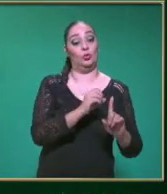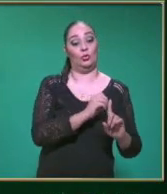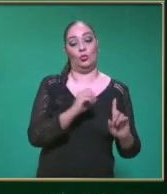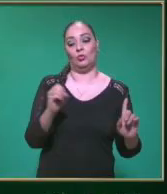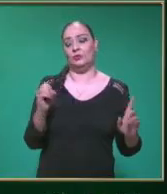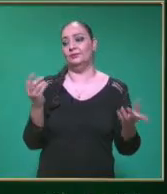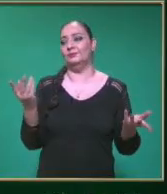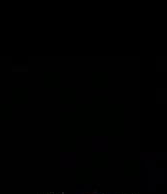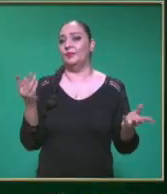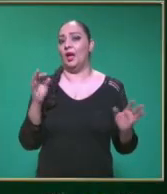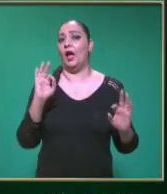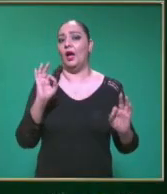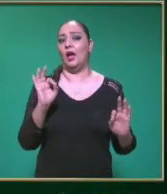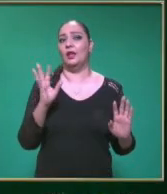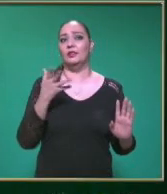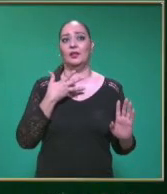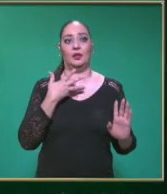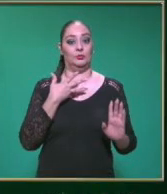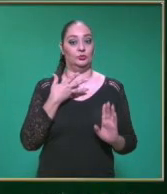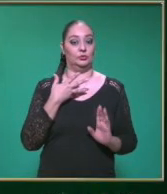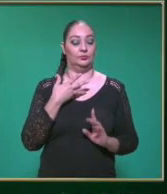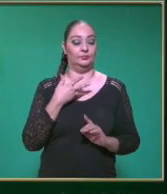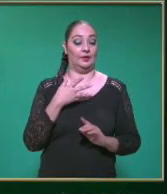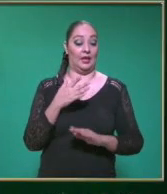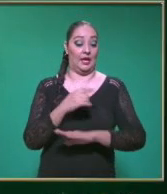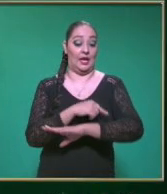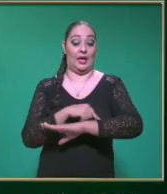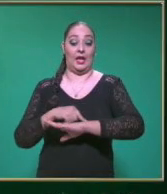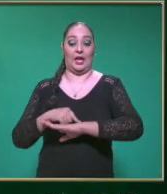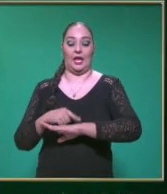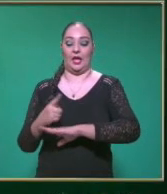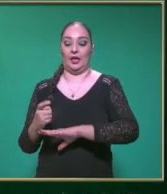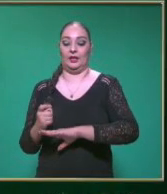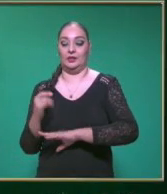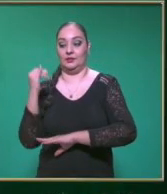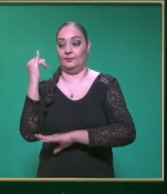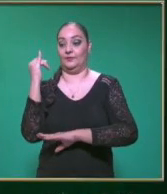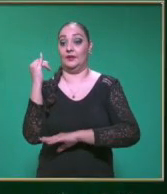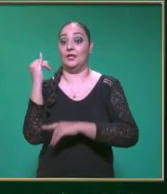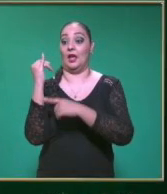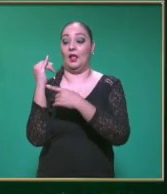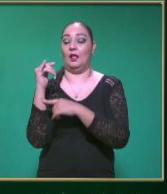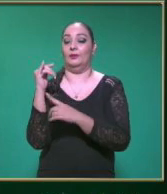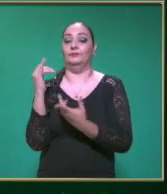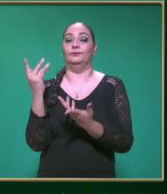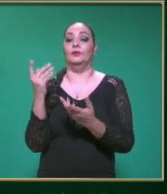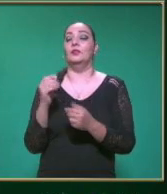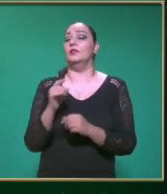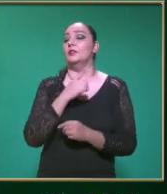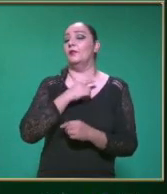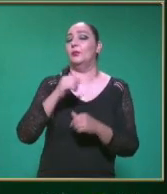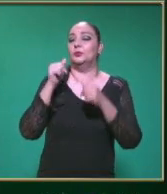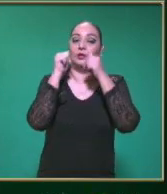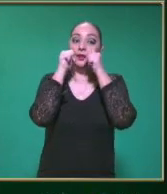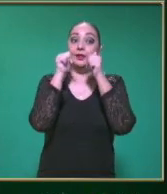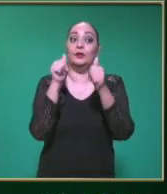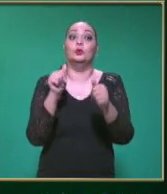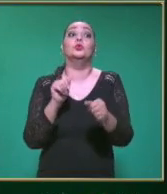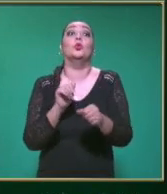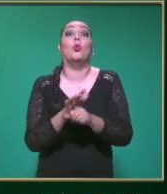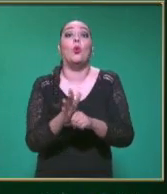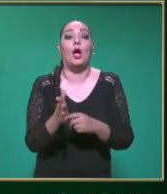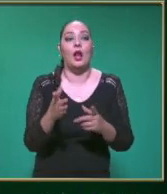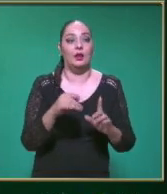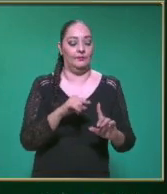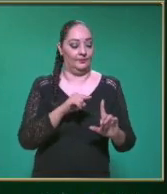Estamos con Eje X Y eje Y ¿Verdad? Tiempo y distancia Entonces Hay que tomar en cuenta Que la